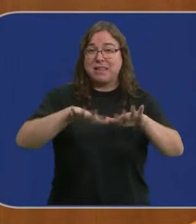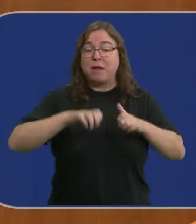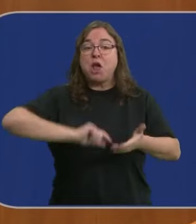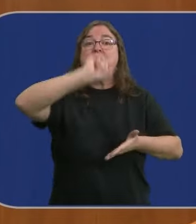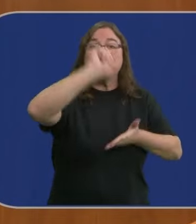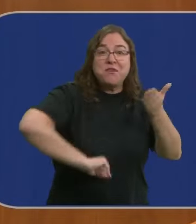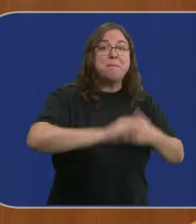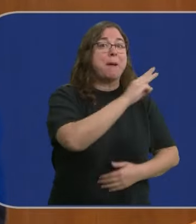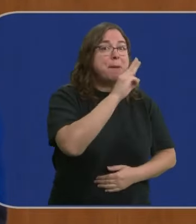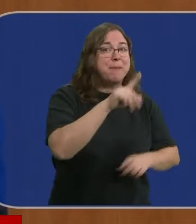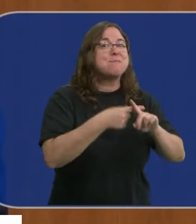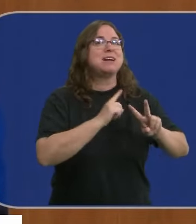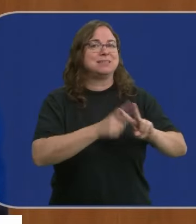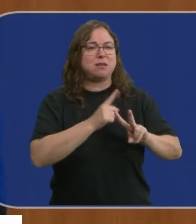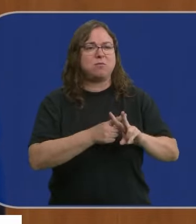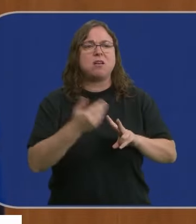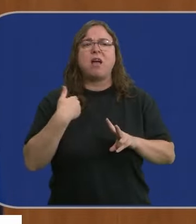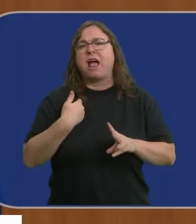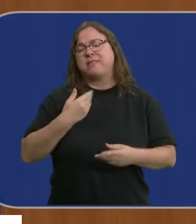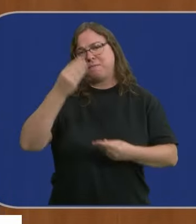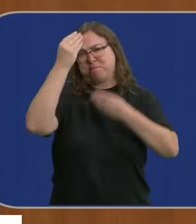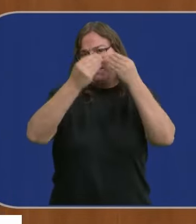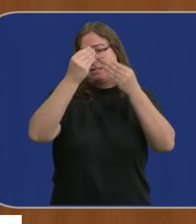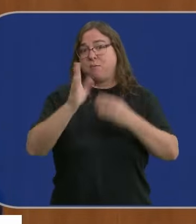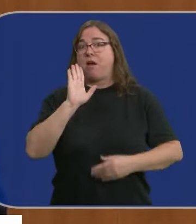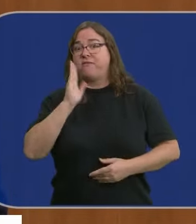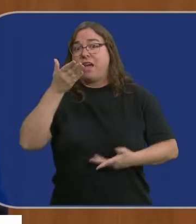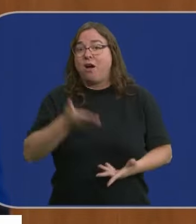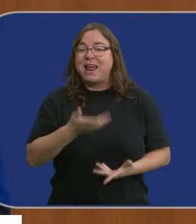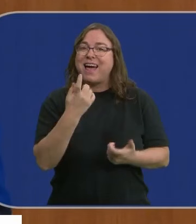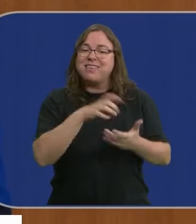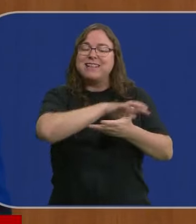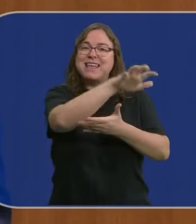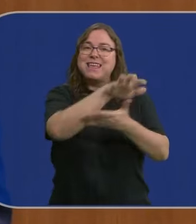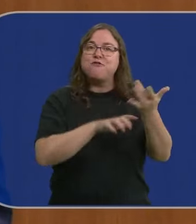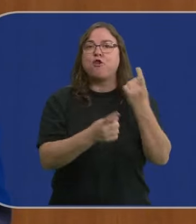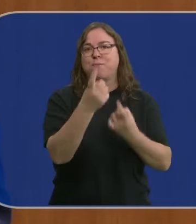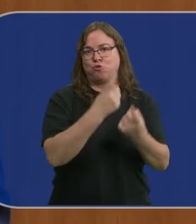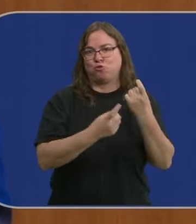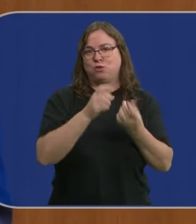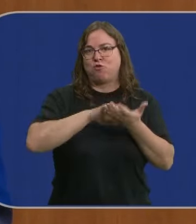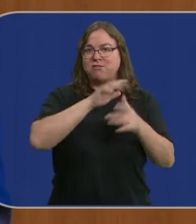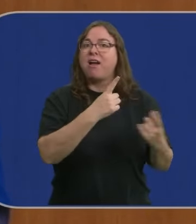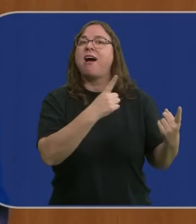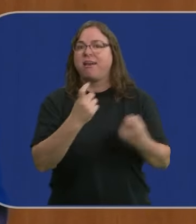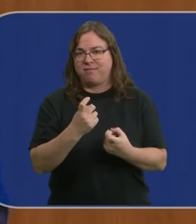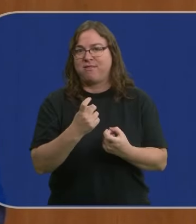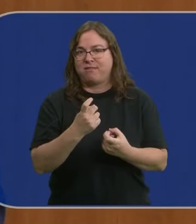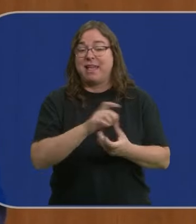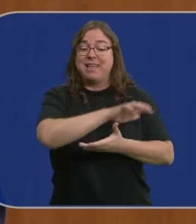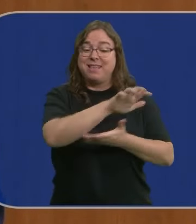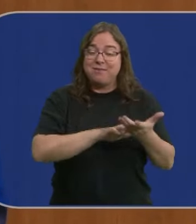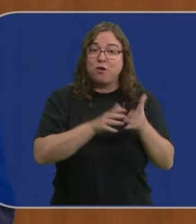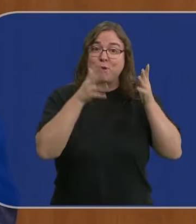Partido Popular y Vox. Juzgábamos y juzgamos necesario un informe del Consejo Consultivo de Castilla y León que